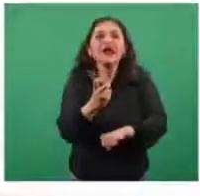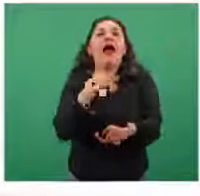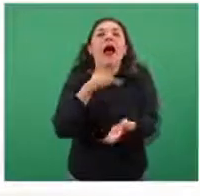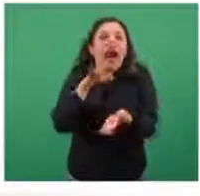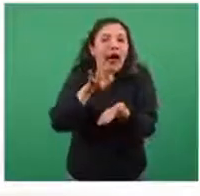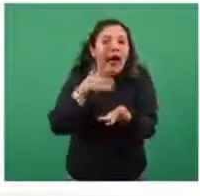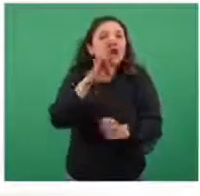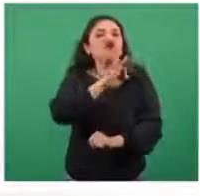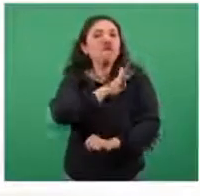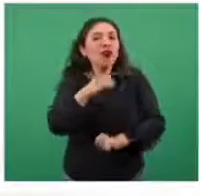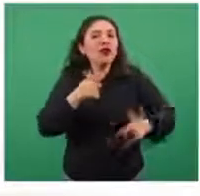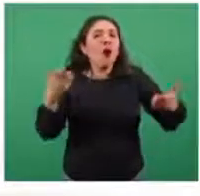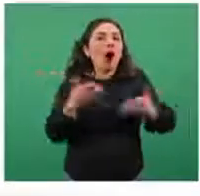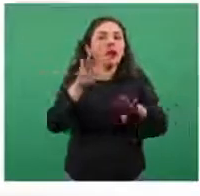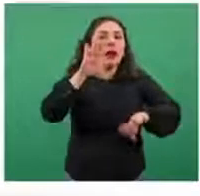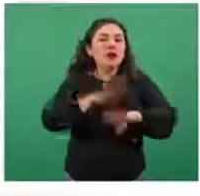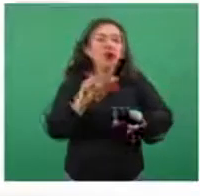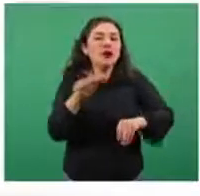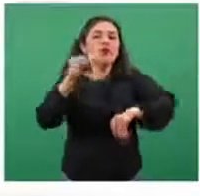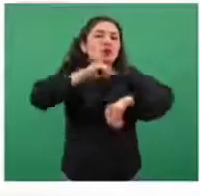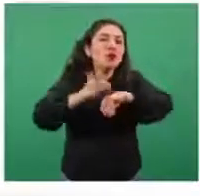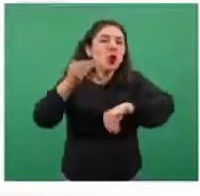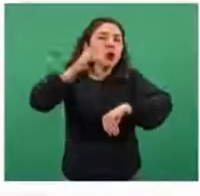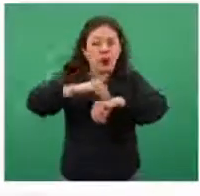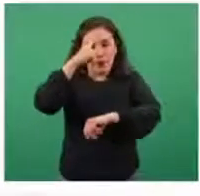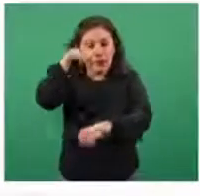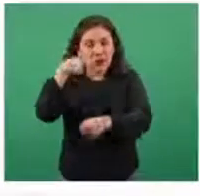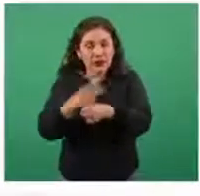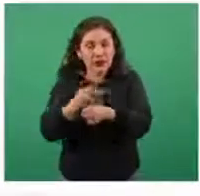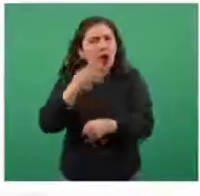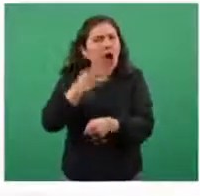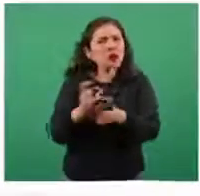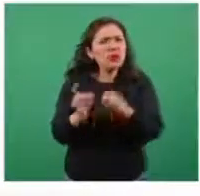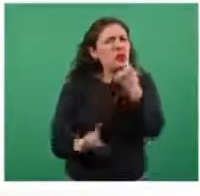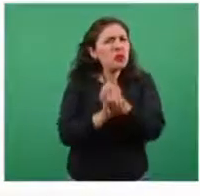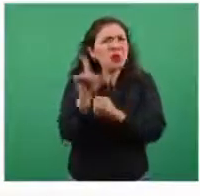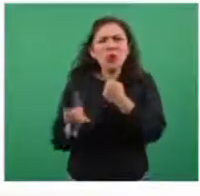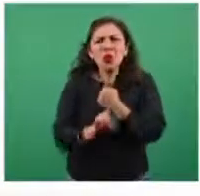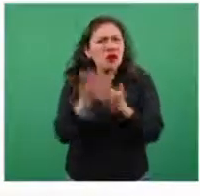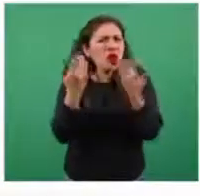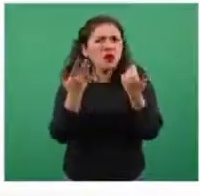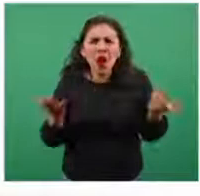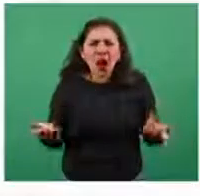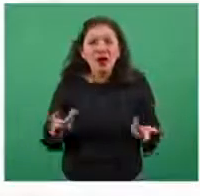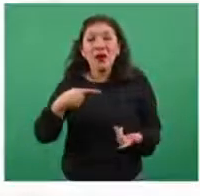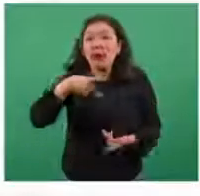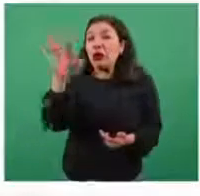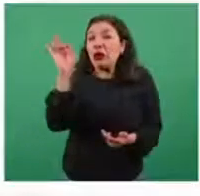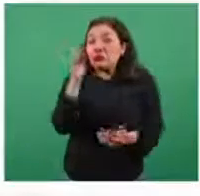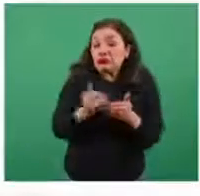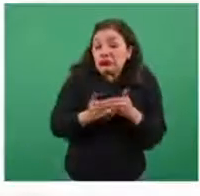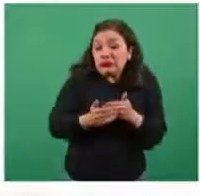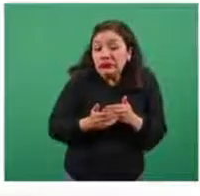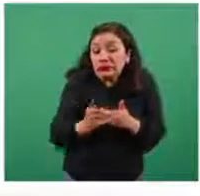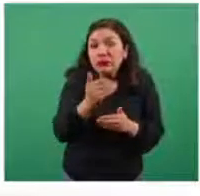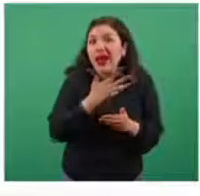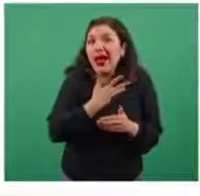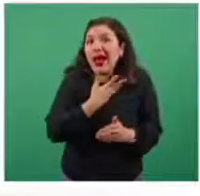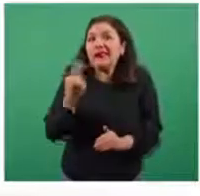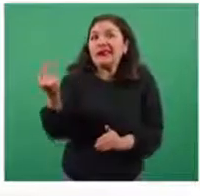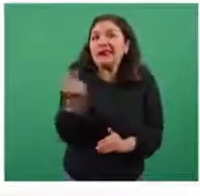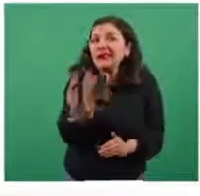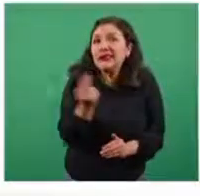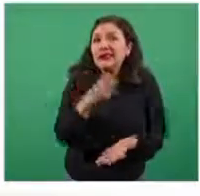precisamente para estar poniendo esta segunda dosis hasta el momento sin problema, pero si en algún momento pudiéramos tener la